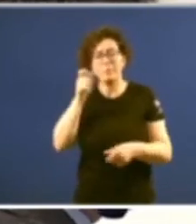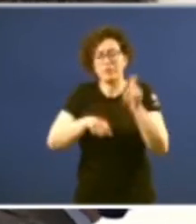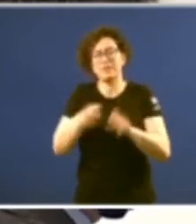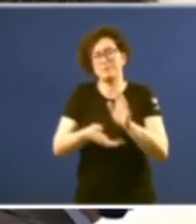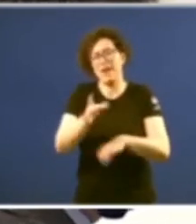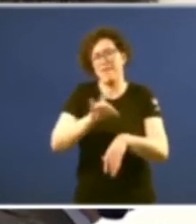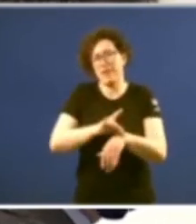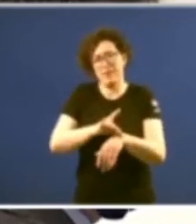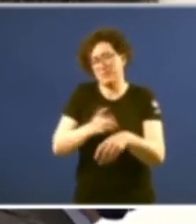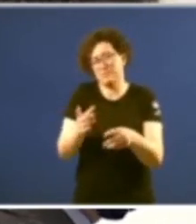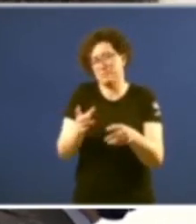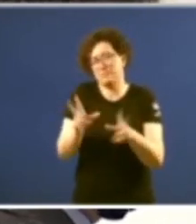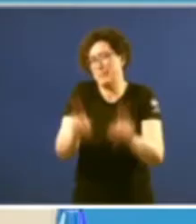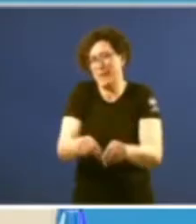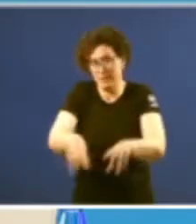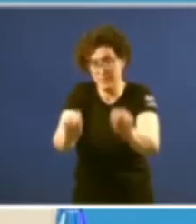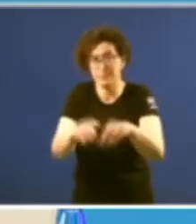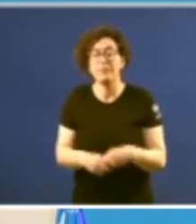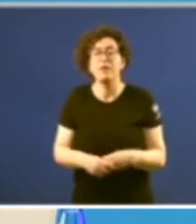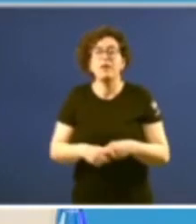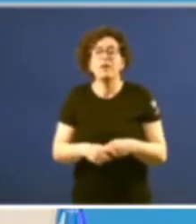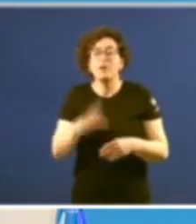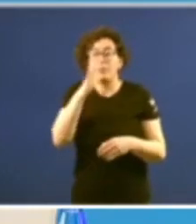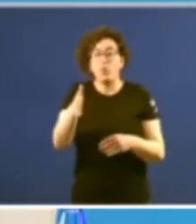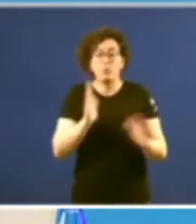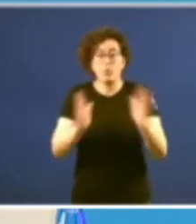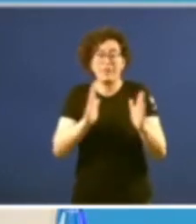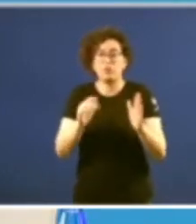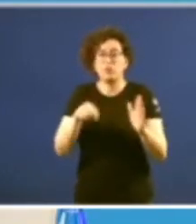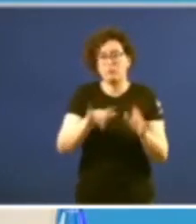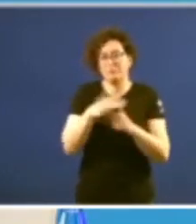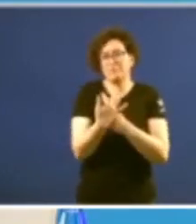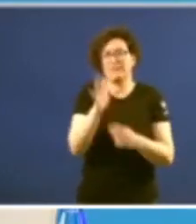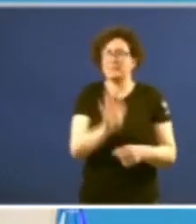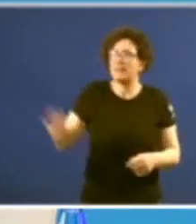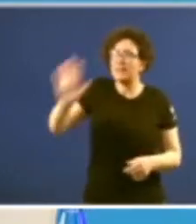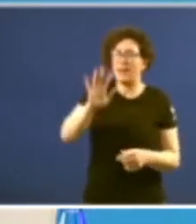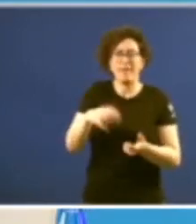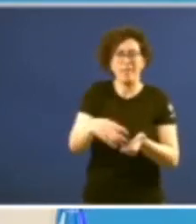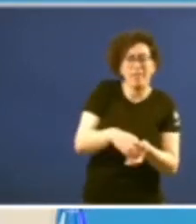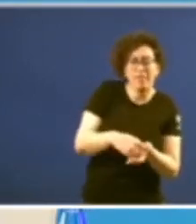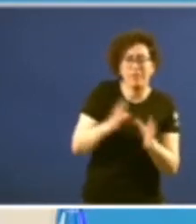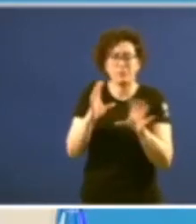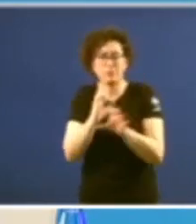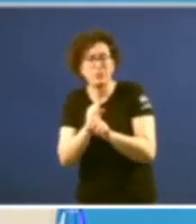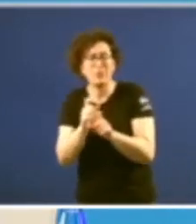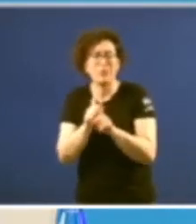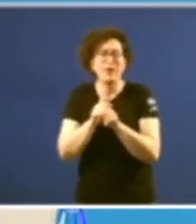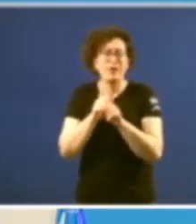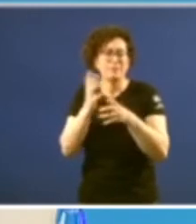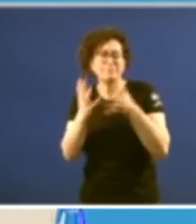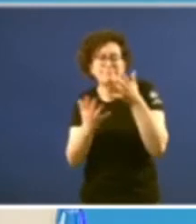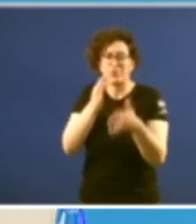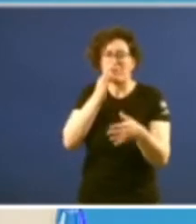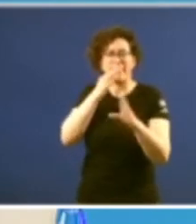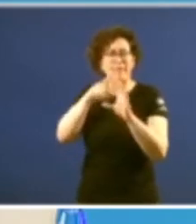en un momento además bueno pues en el que en el ámbito estatal había incertidumbre había sombras había bueno pues